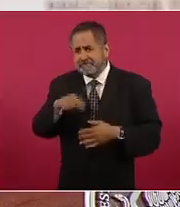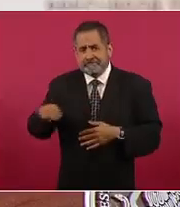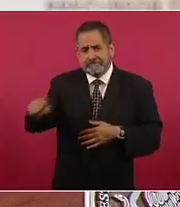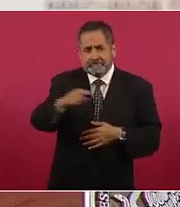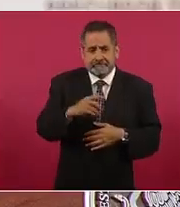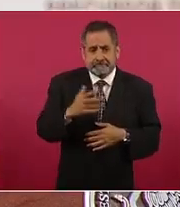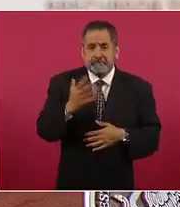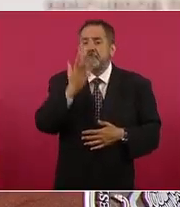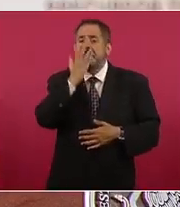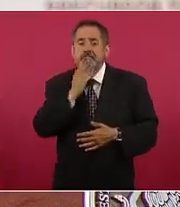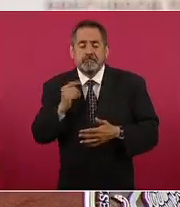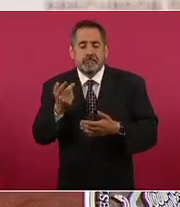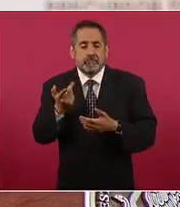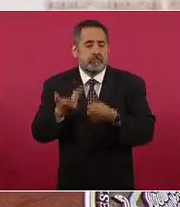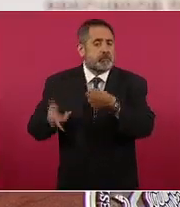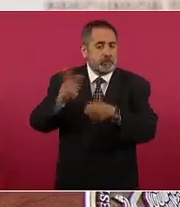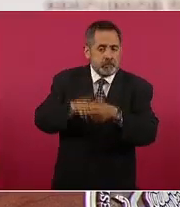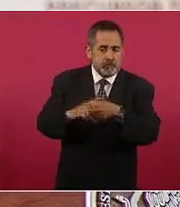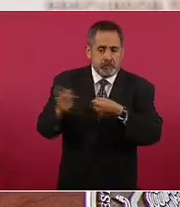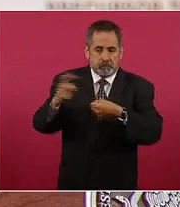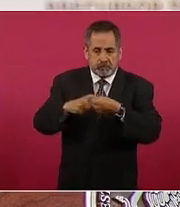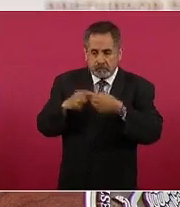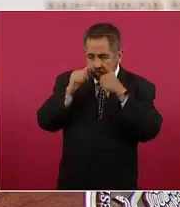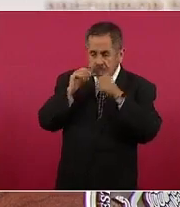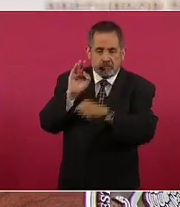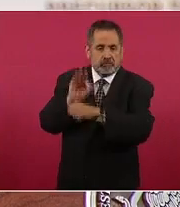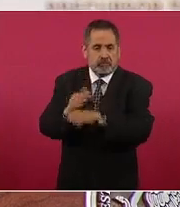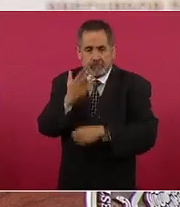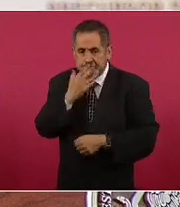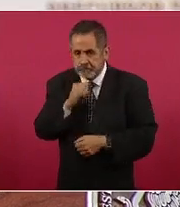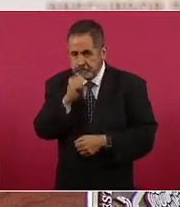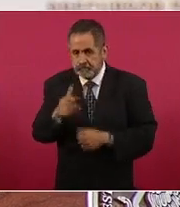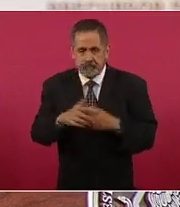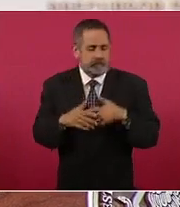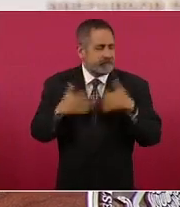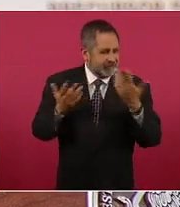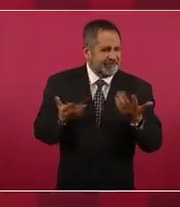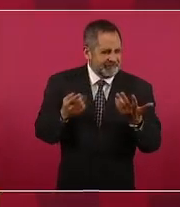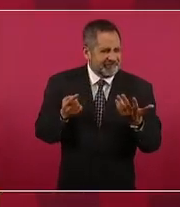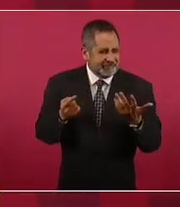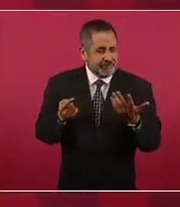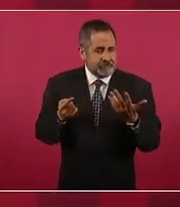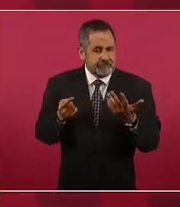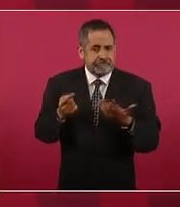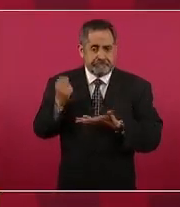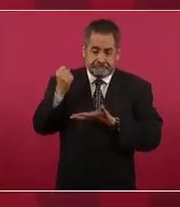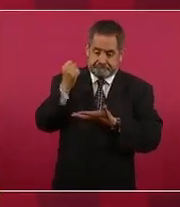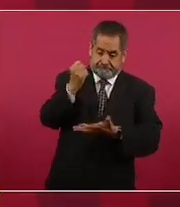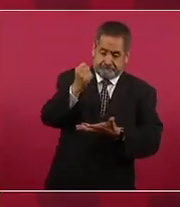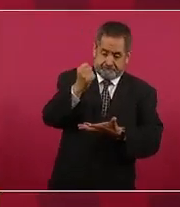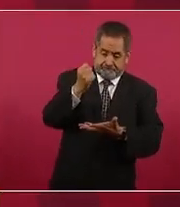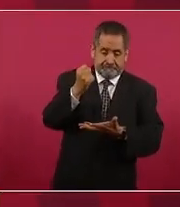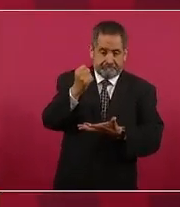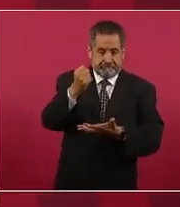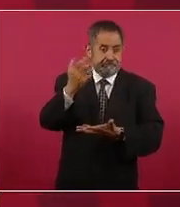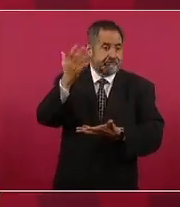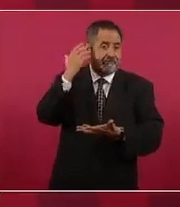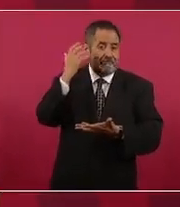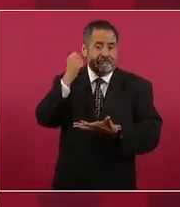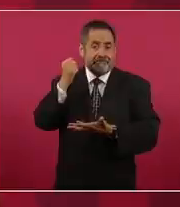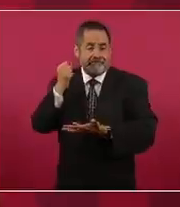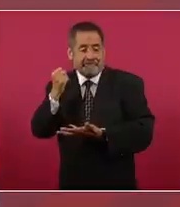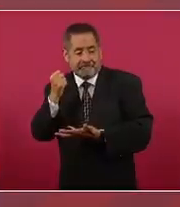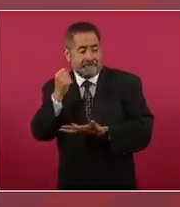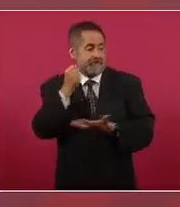no tienen seguridad social entonces una parte del presupuesto de publicidad que antes se iba